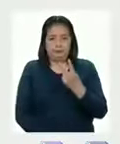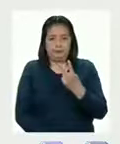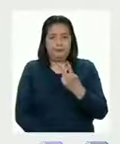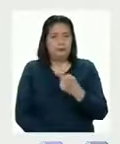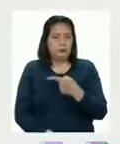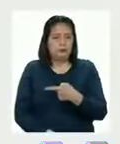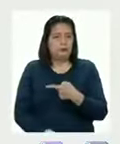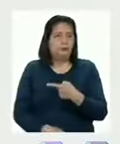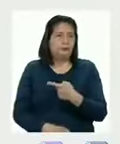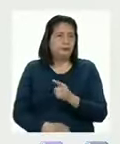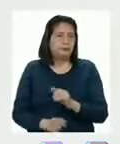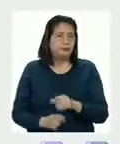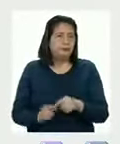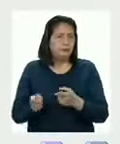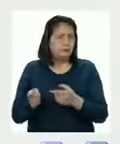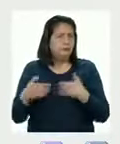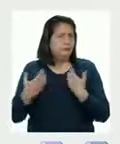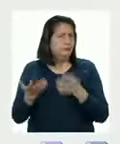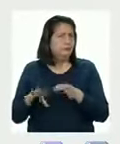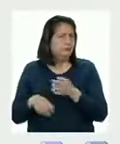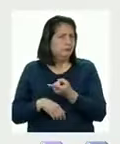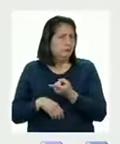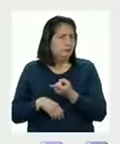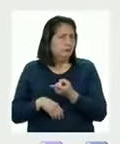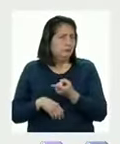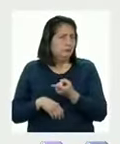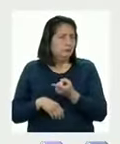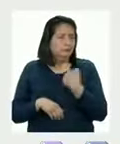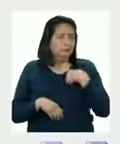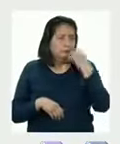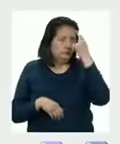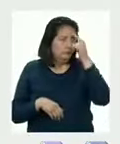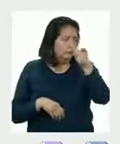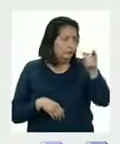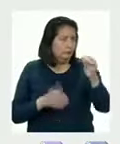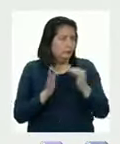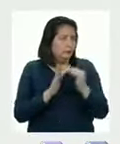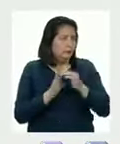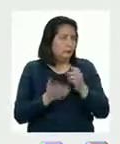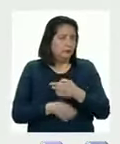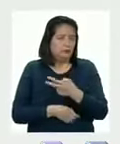en el casillero del uno ¿Qué podemos hacer? ¿Qué piensan en casa?